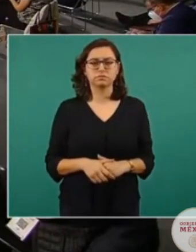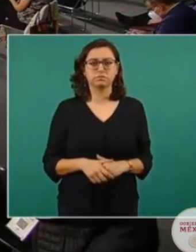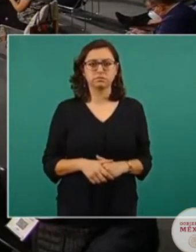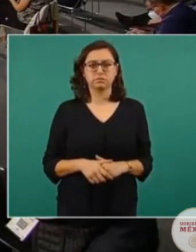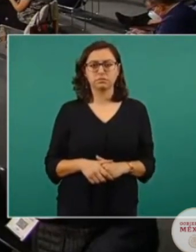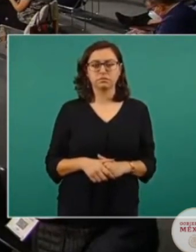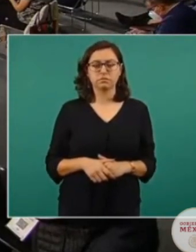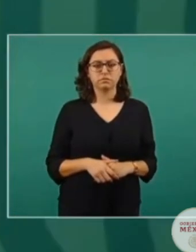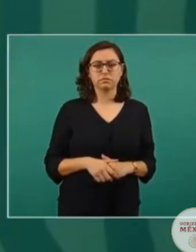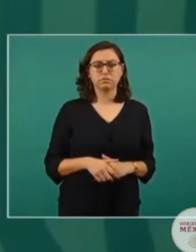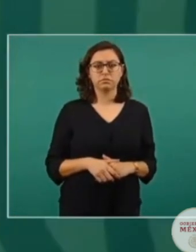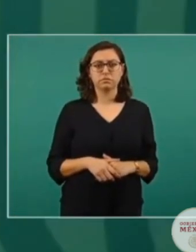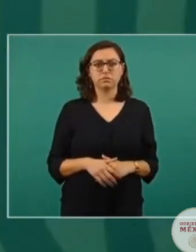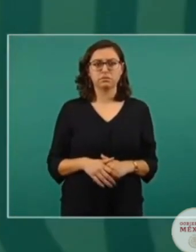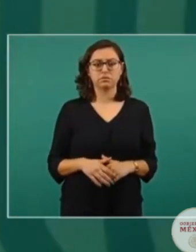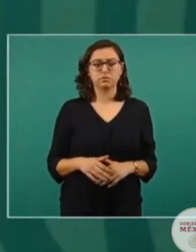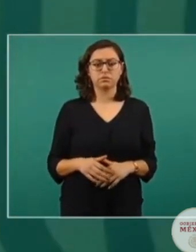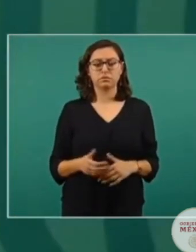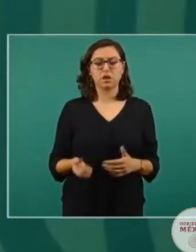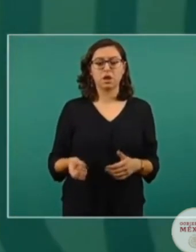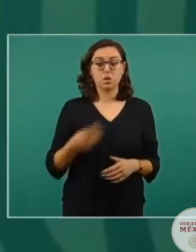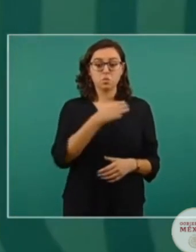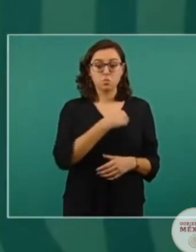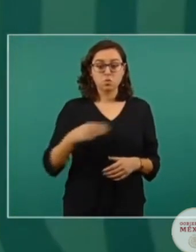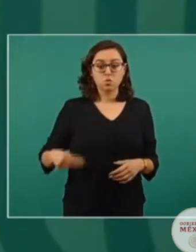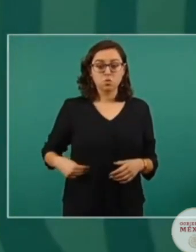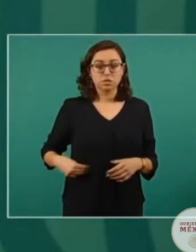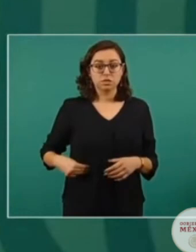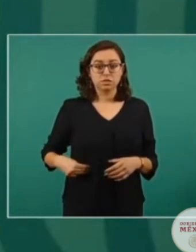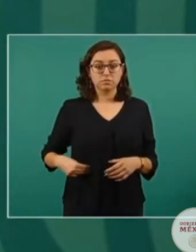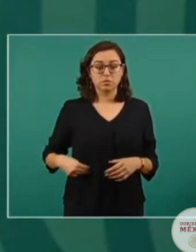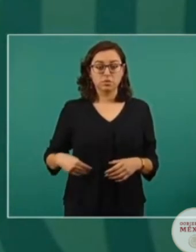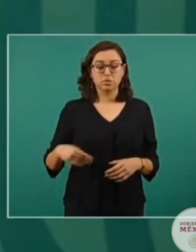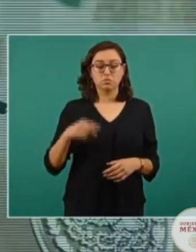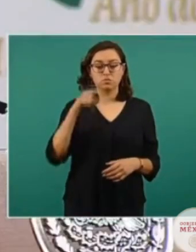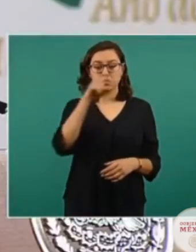en municipios de la Costa Chica, de Guerrero,